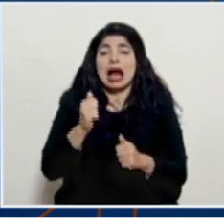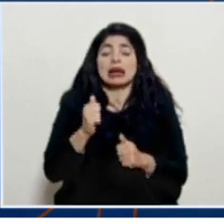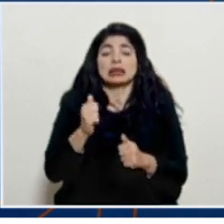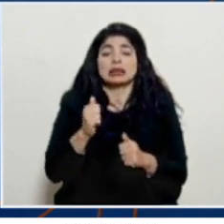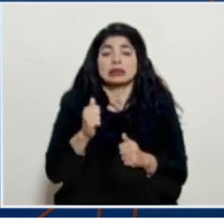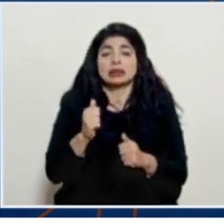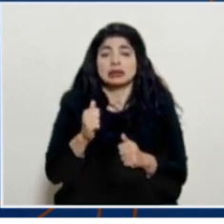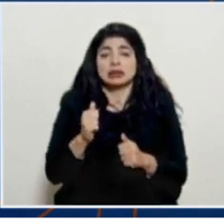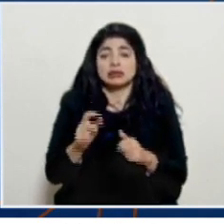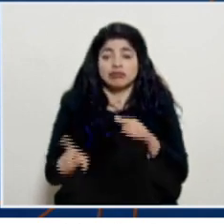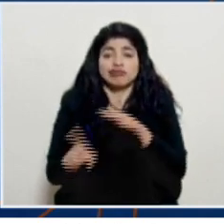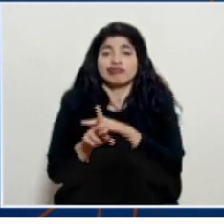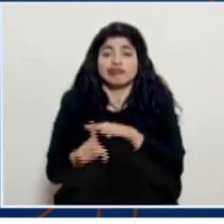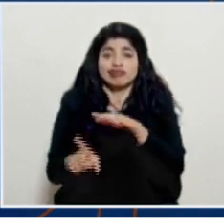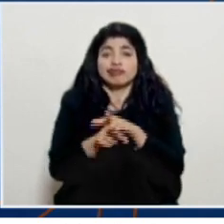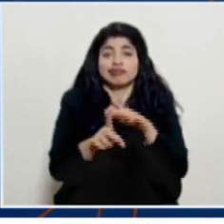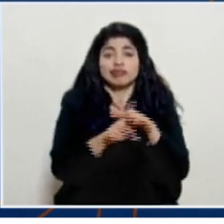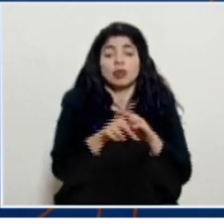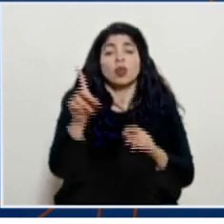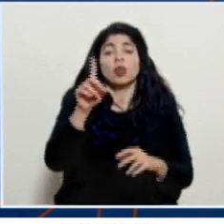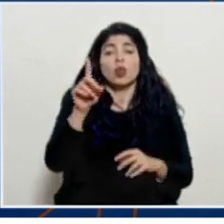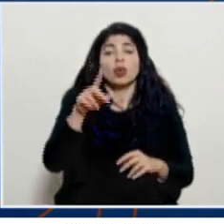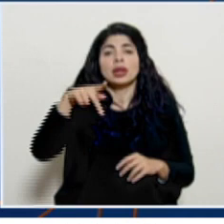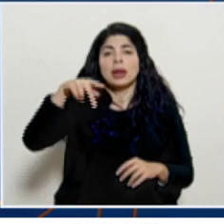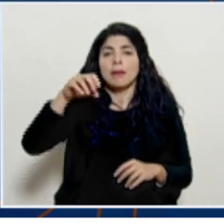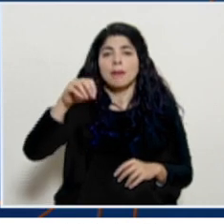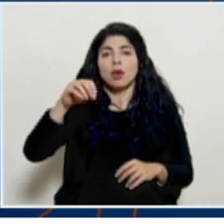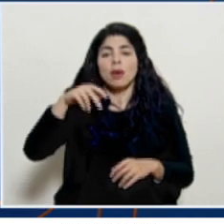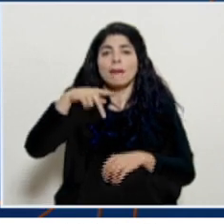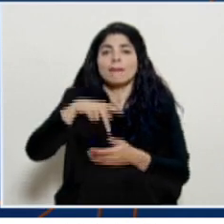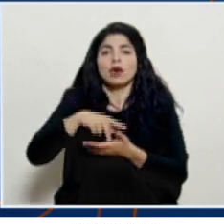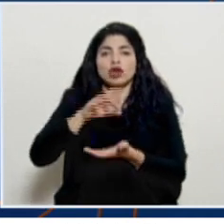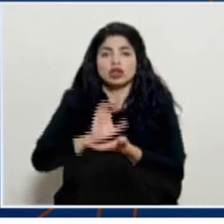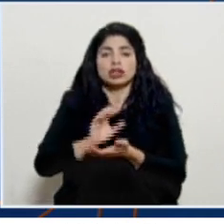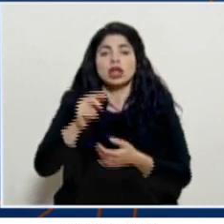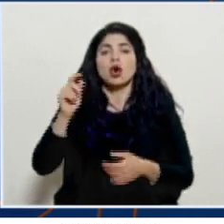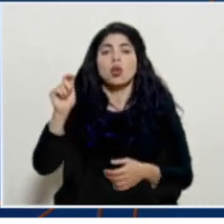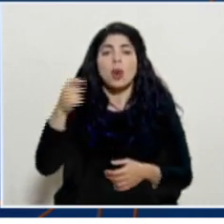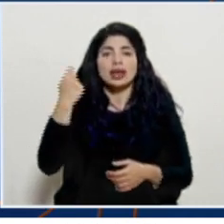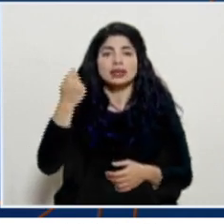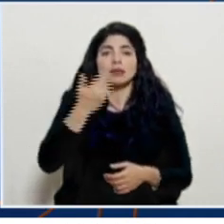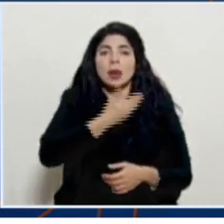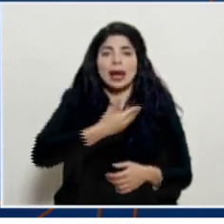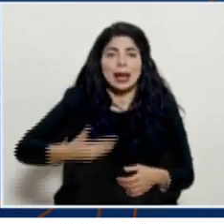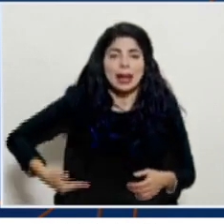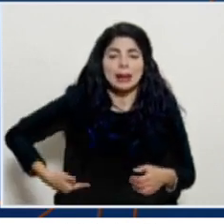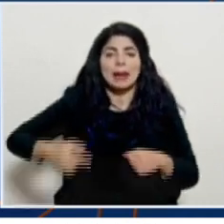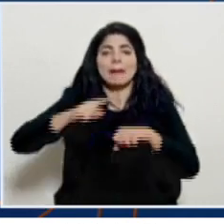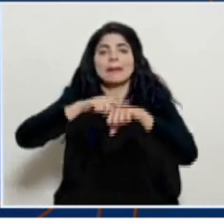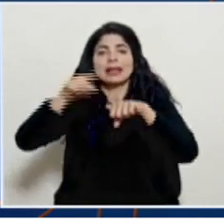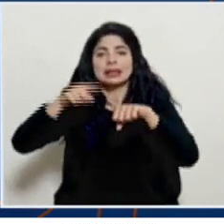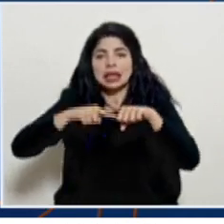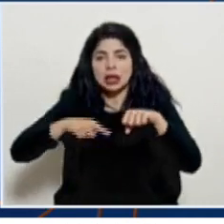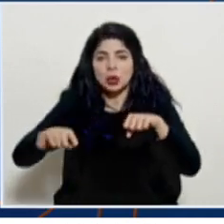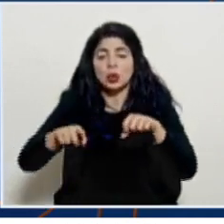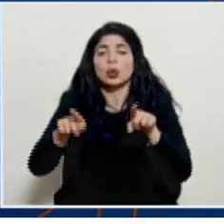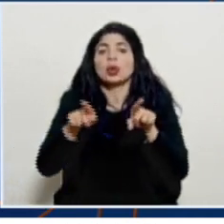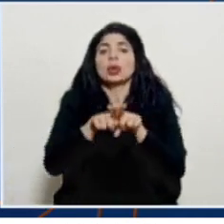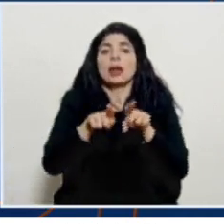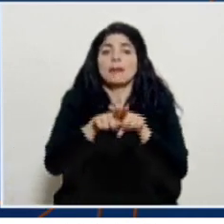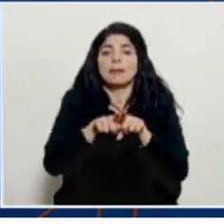mayores incidencias es en el sector de Pocosí Huásimo Heredia Pérez Celedón también